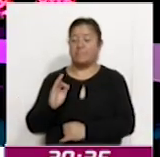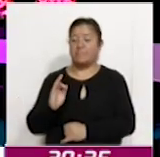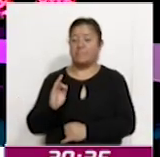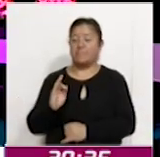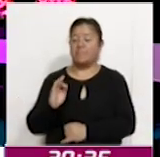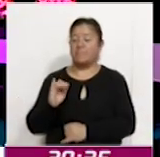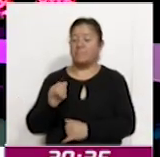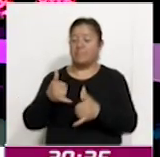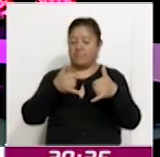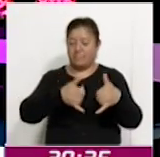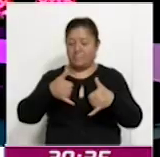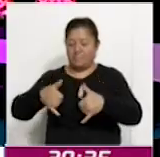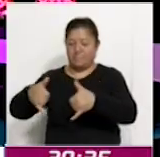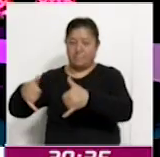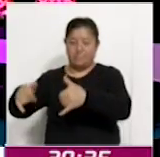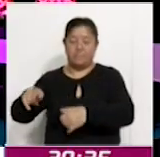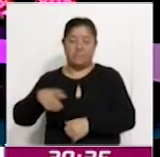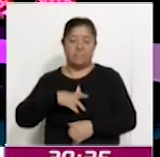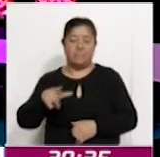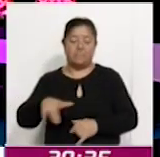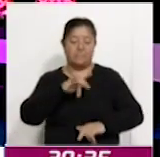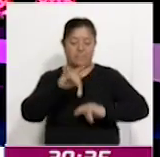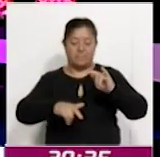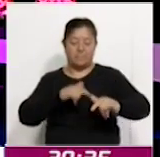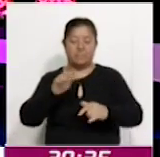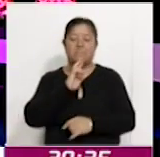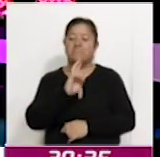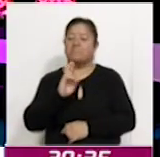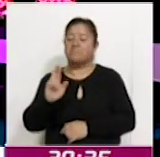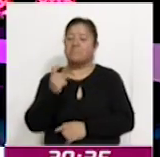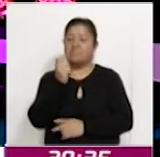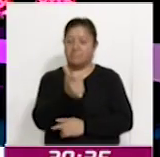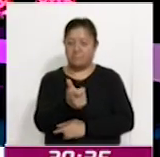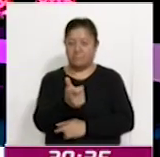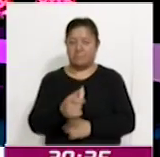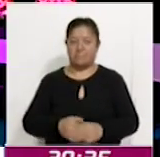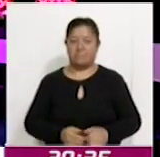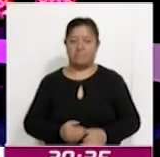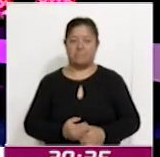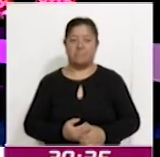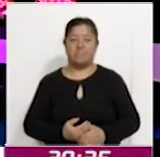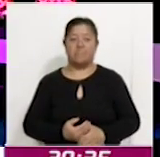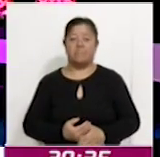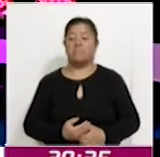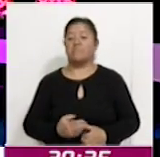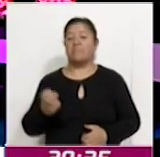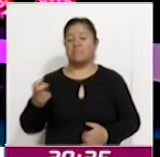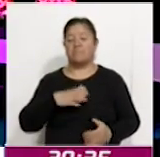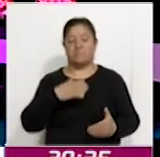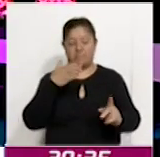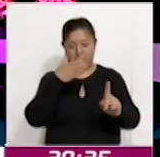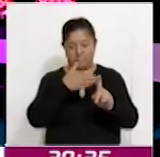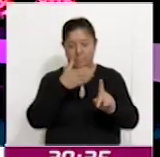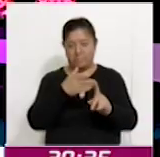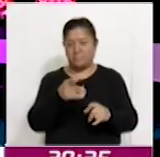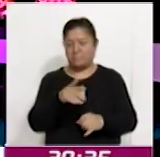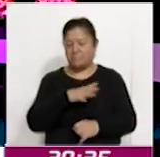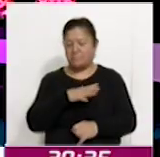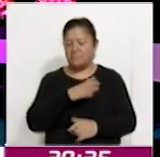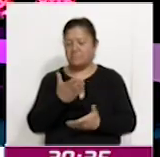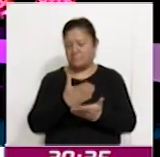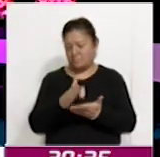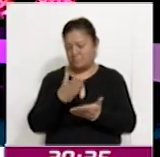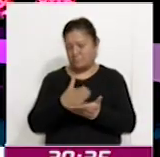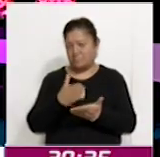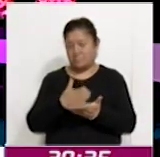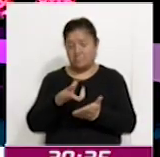los Trabajadores, desarrolló su Feria de Soluciones de Pago, que tiene como finalidad ofrecer alternativas de pago